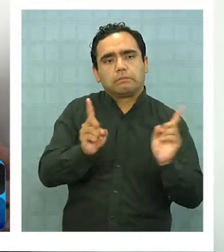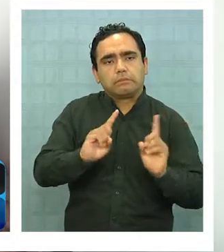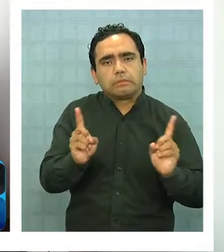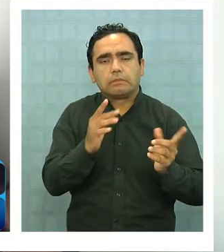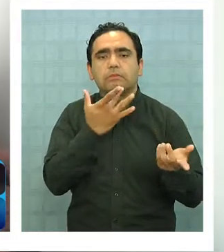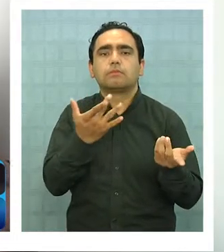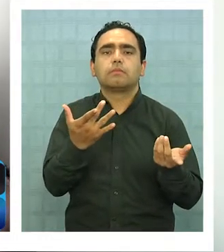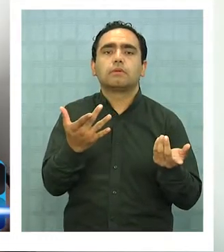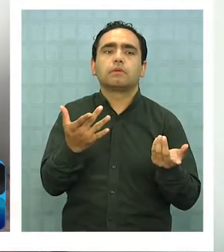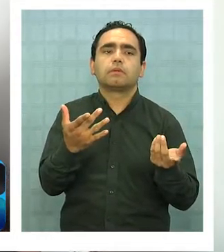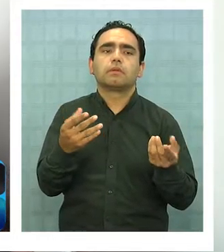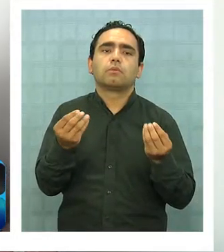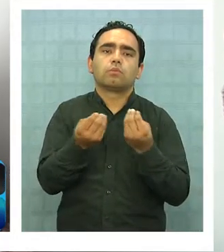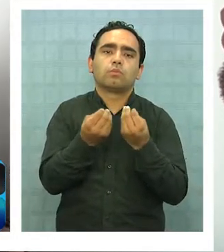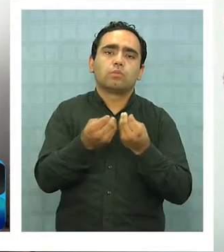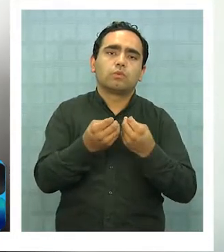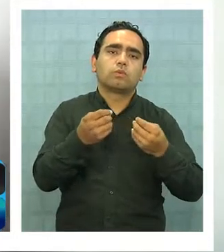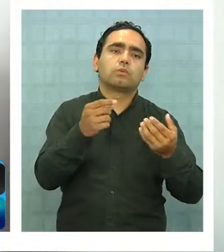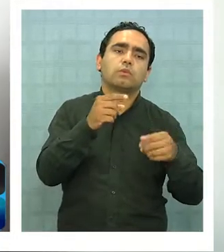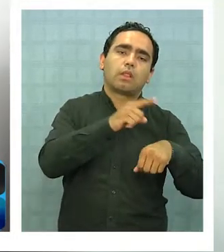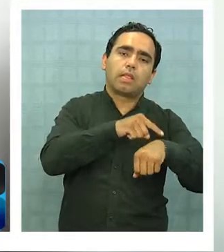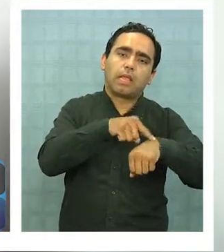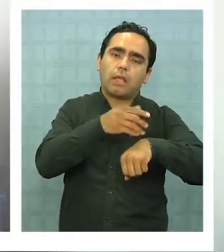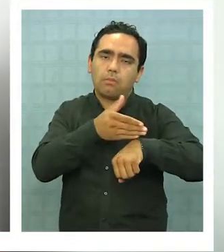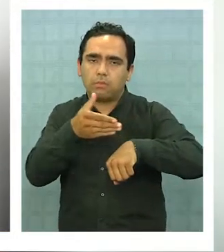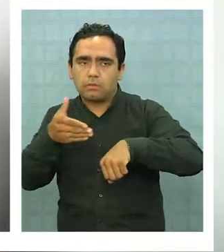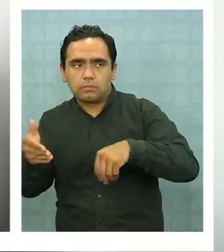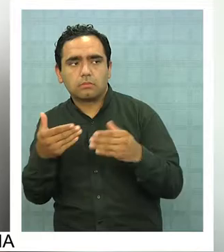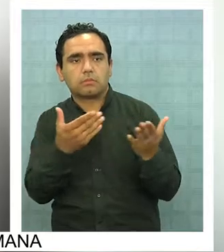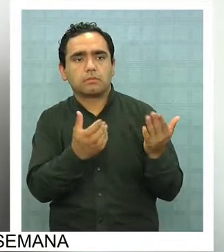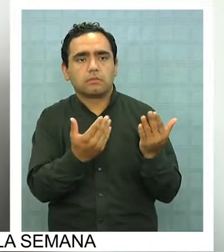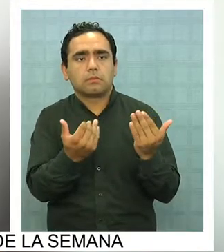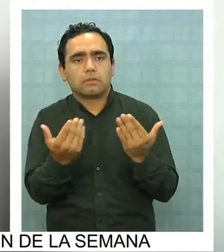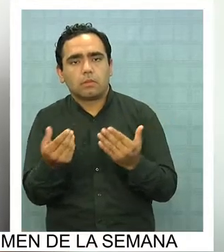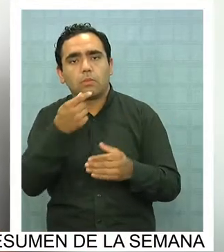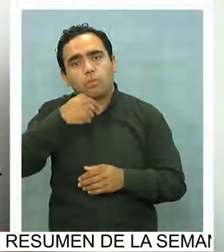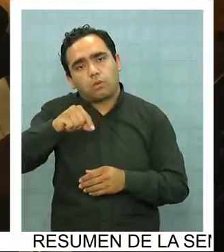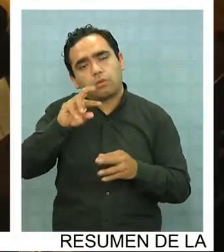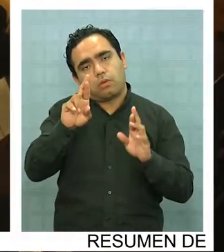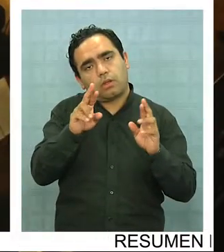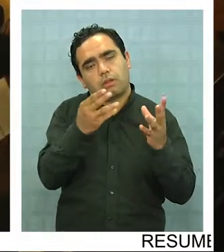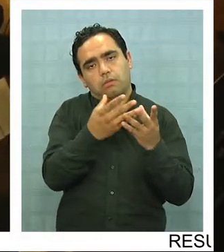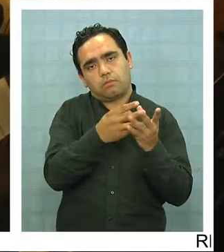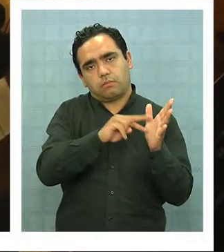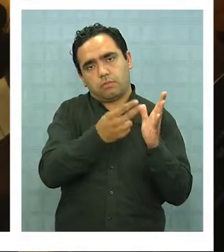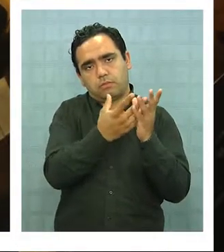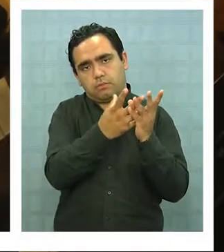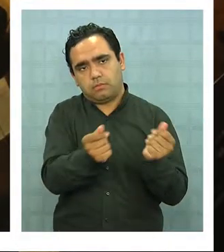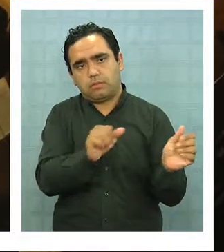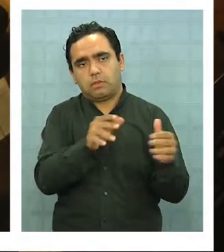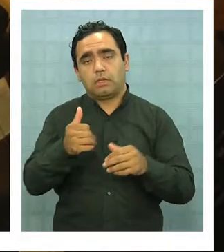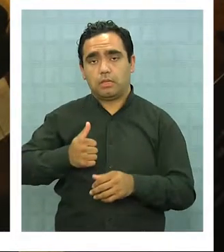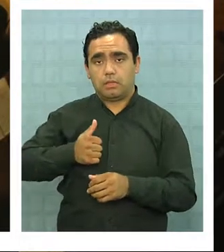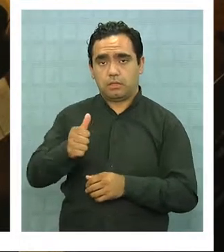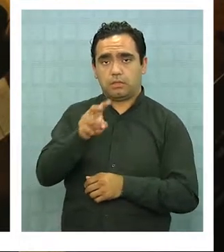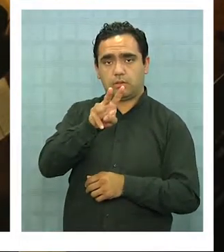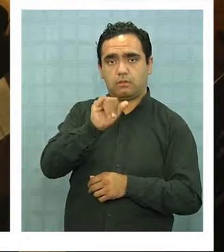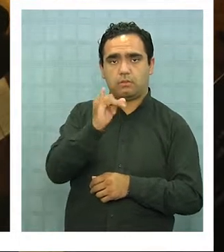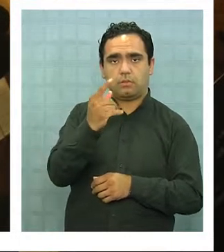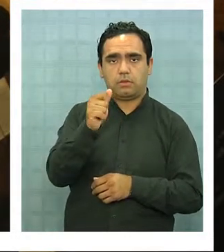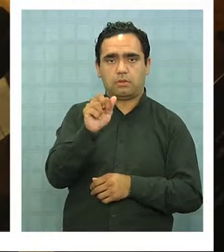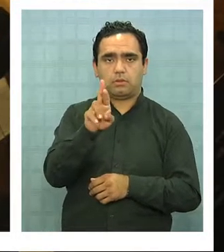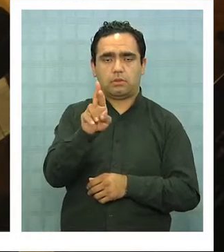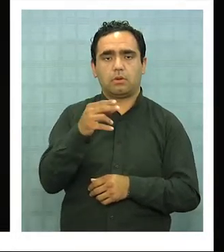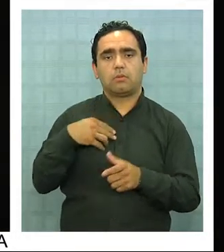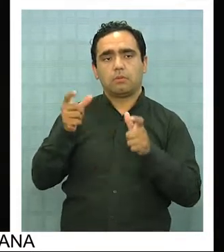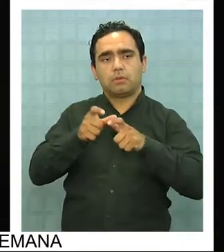que tiene que pasar por muchas instancias, pero espero que prontamente se resuelvan. Ni el director regional de la orquesta, Víctor Chávez, ni